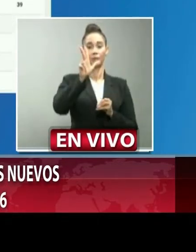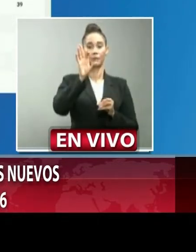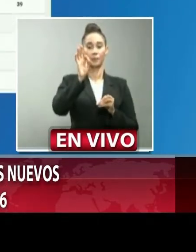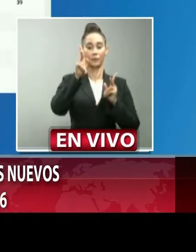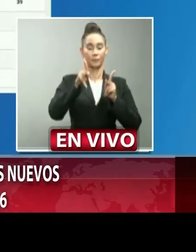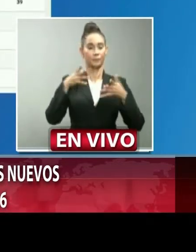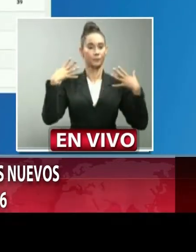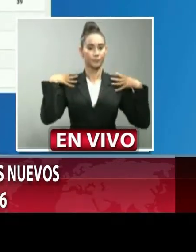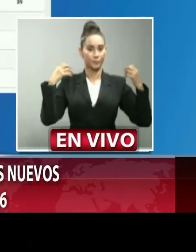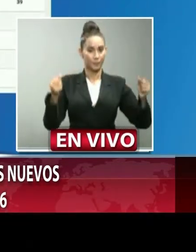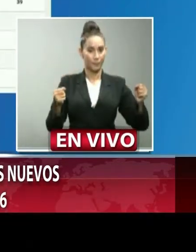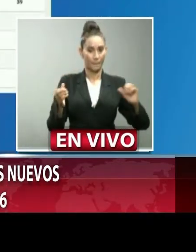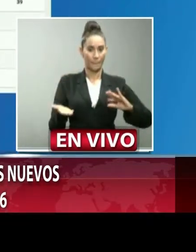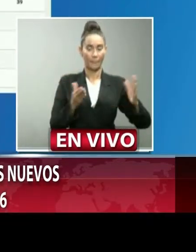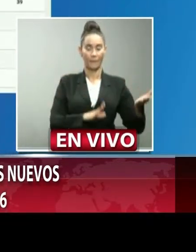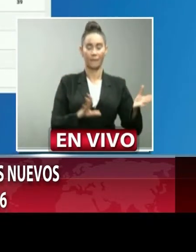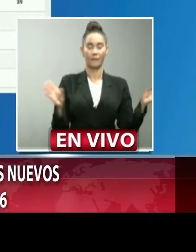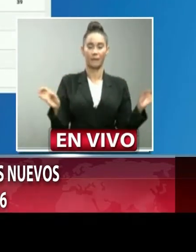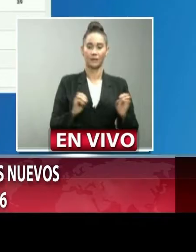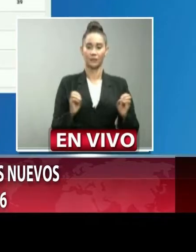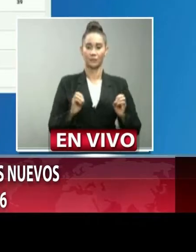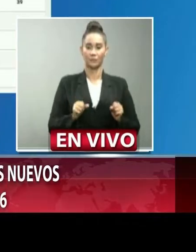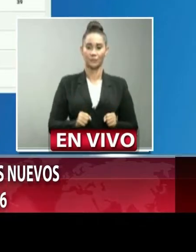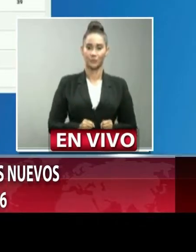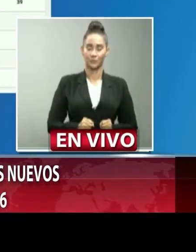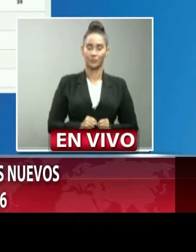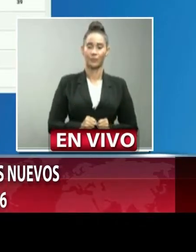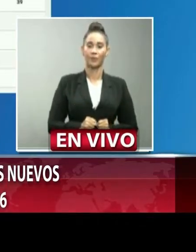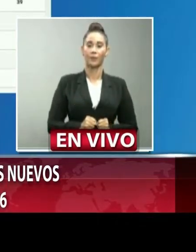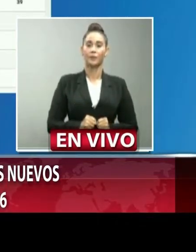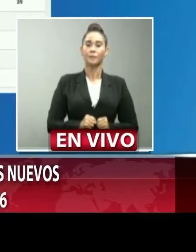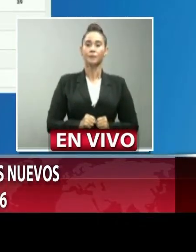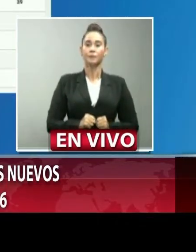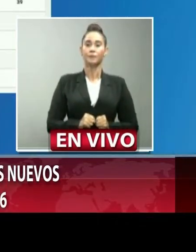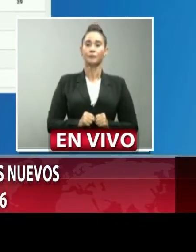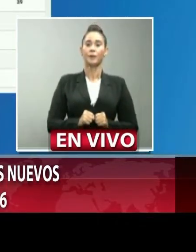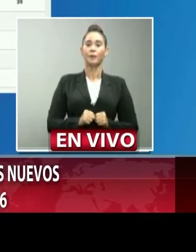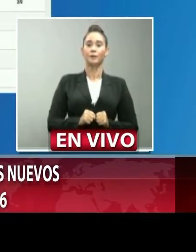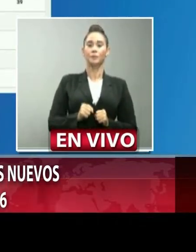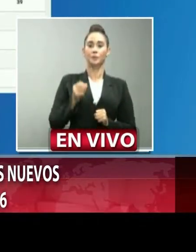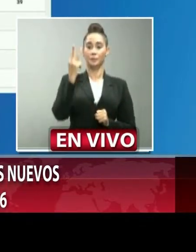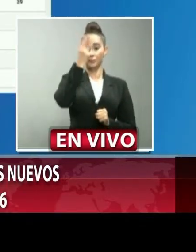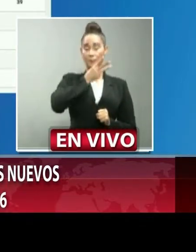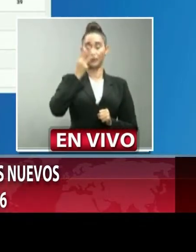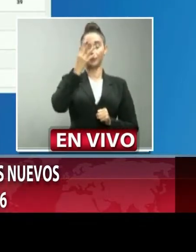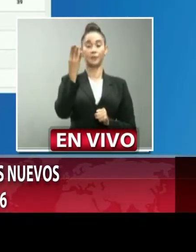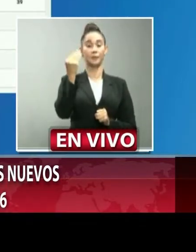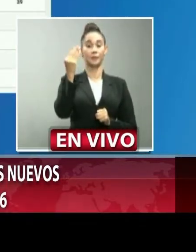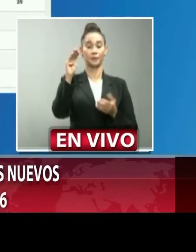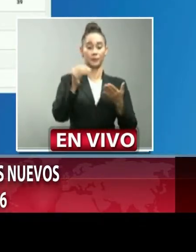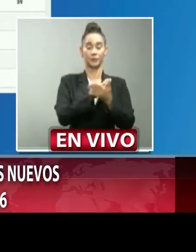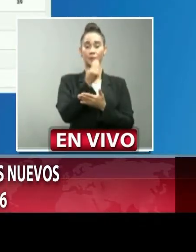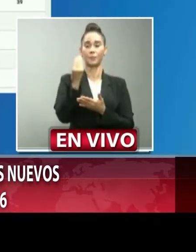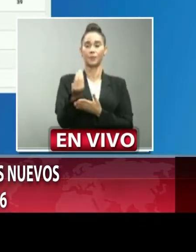recuperados 0 fallecimiento Espaillat 14 casos nuevos